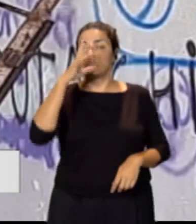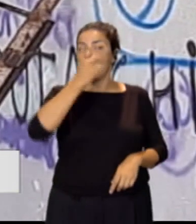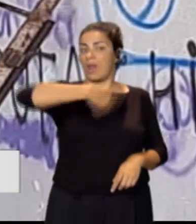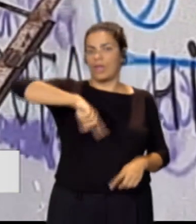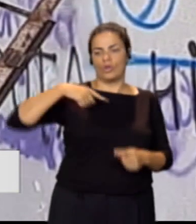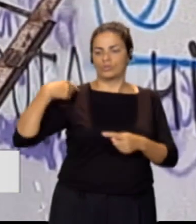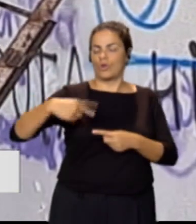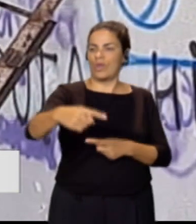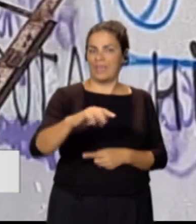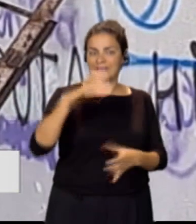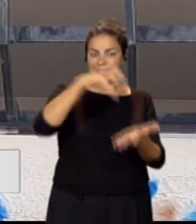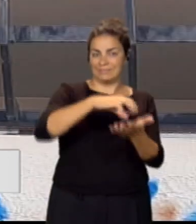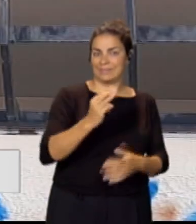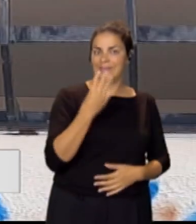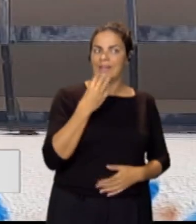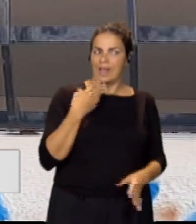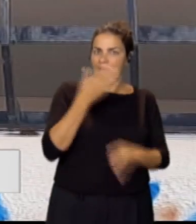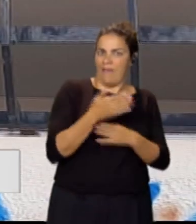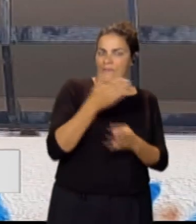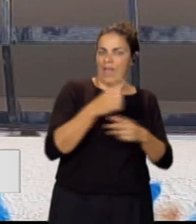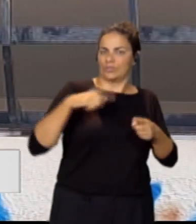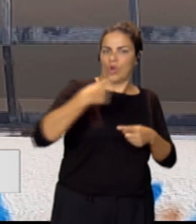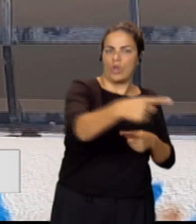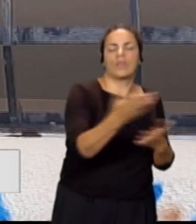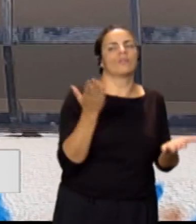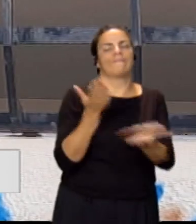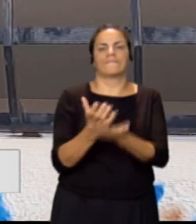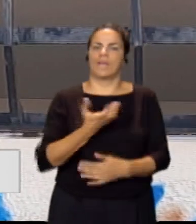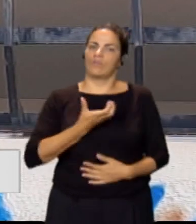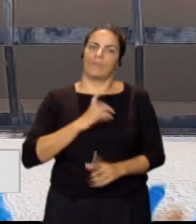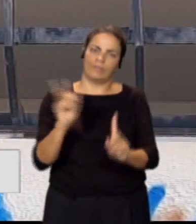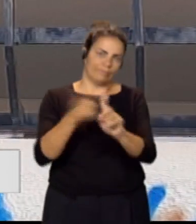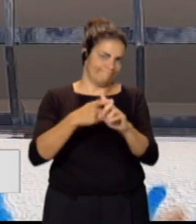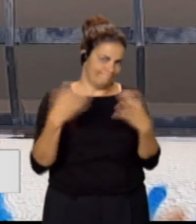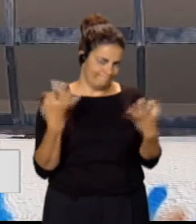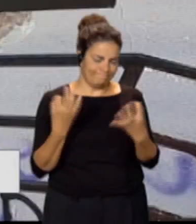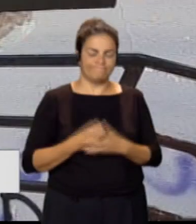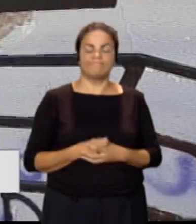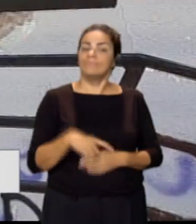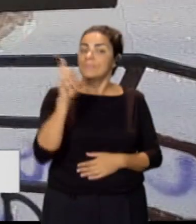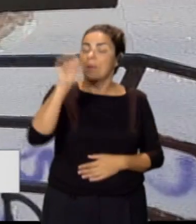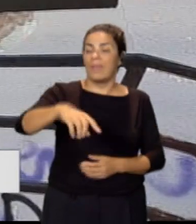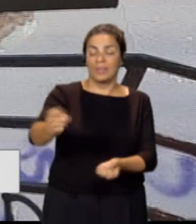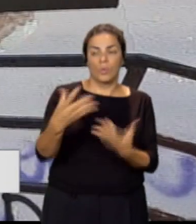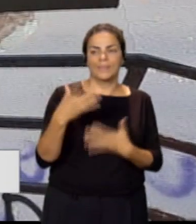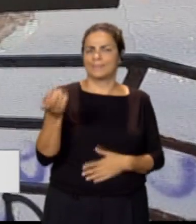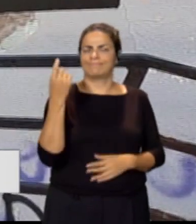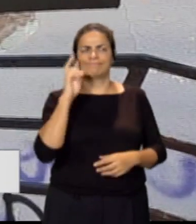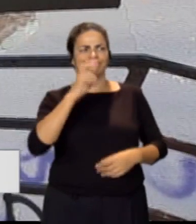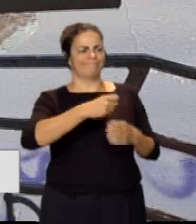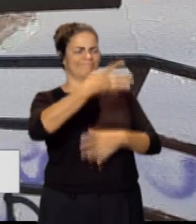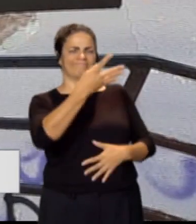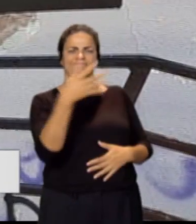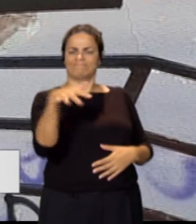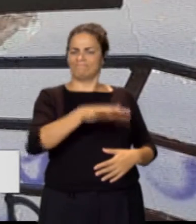centro de la tercera edad. Entonces piden al ayuntamiento soluciones. Nos dicen, además, que es una mala imagen para el